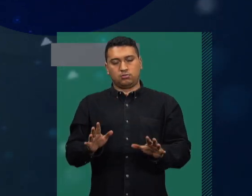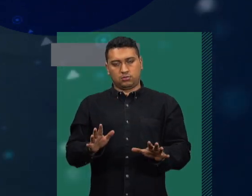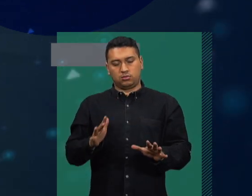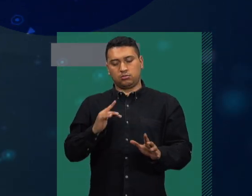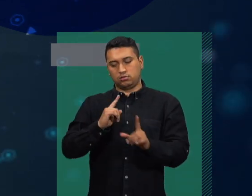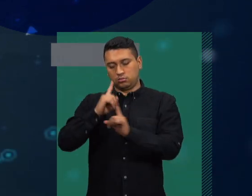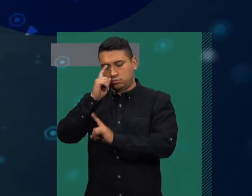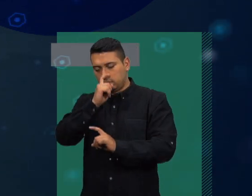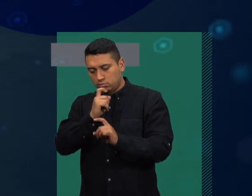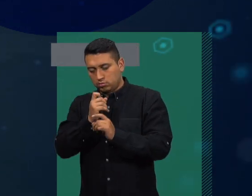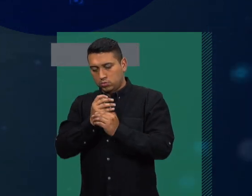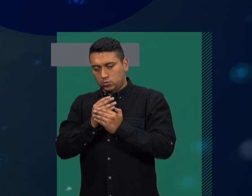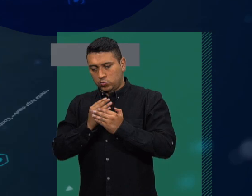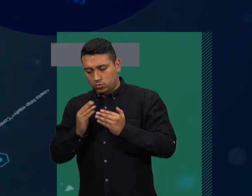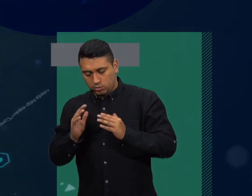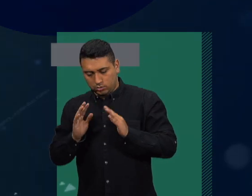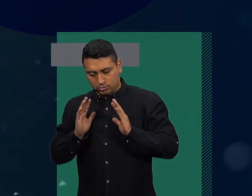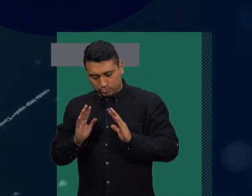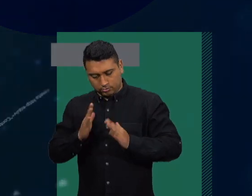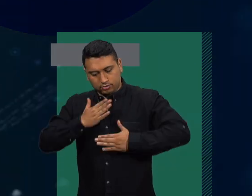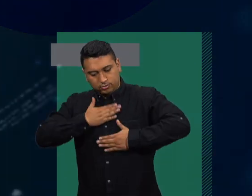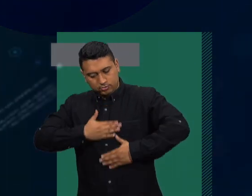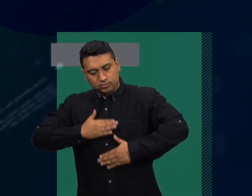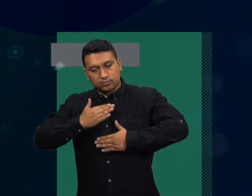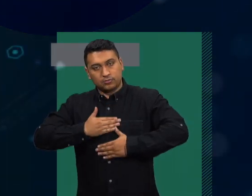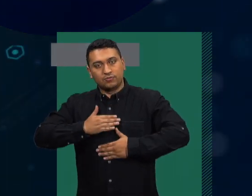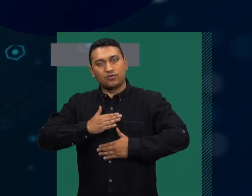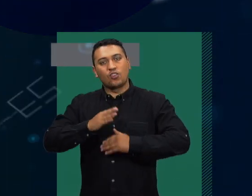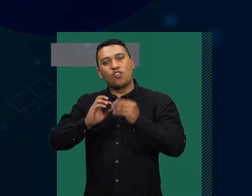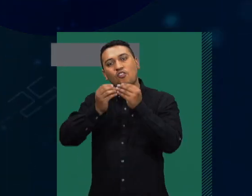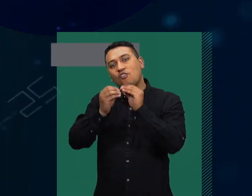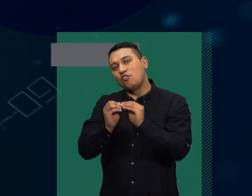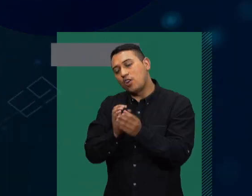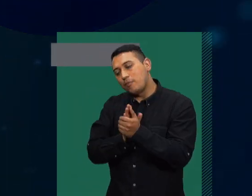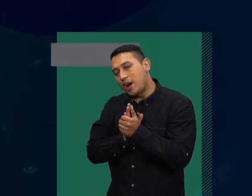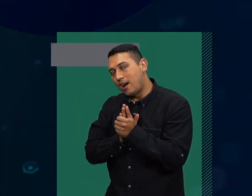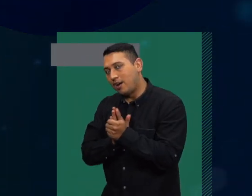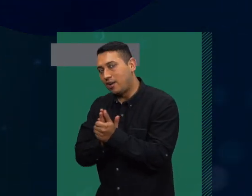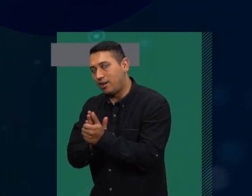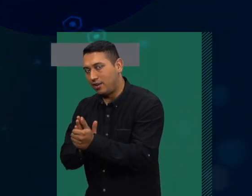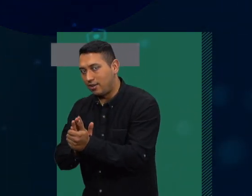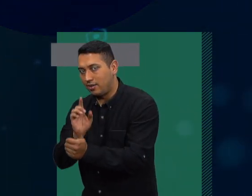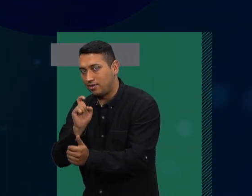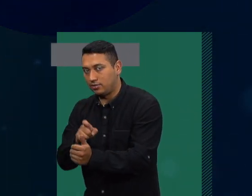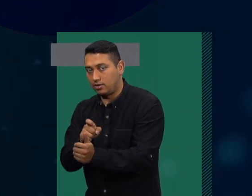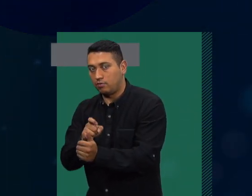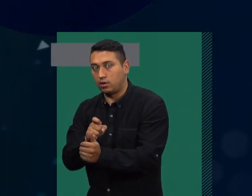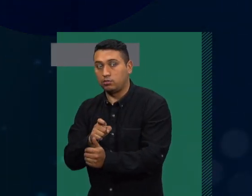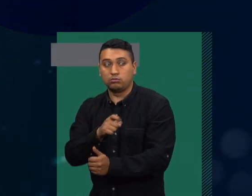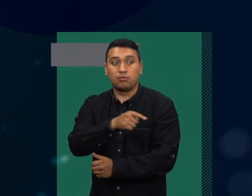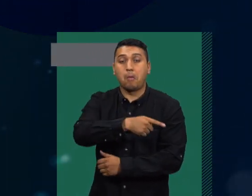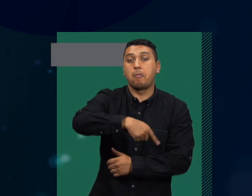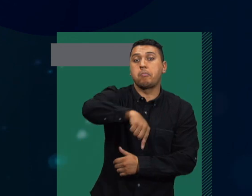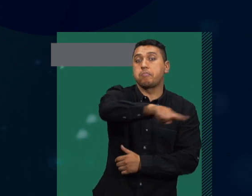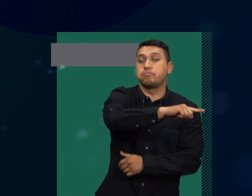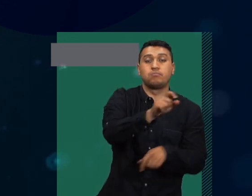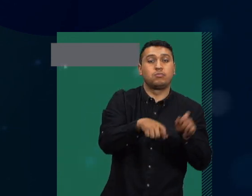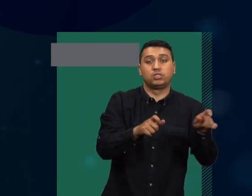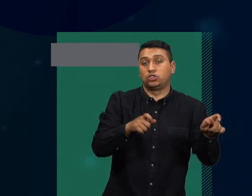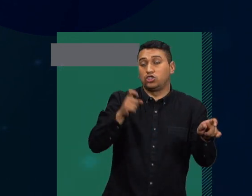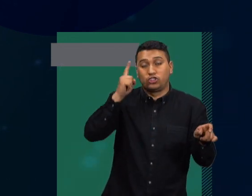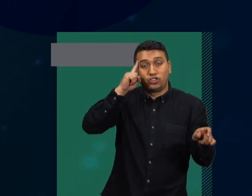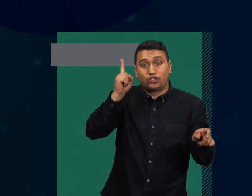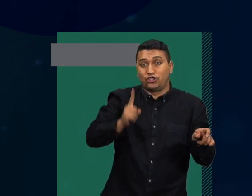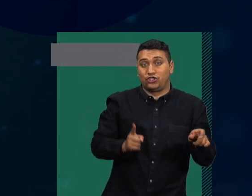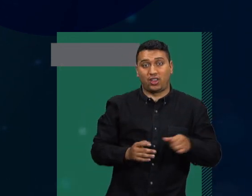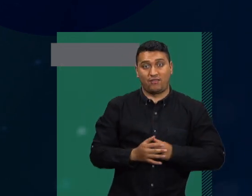no la tenemos nombre y no tenemos cómo nombrarla, se esté leyendo más bien como debilidad. Entonces, yo sí creo que mucha gente